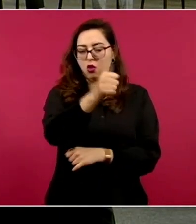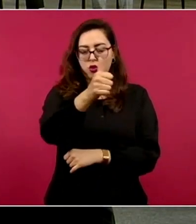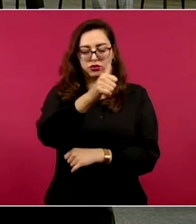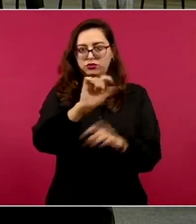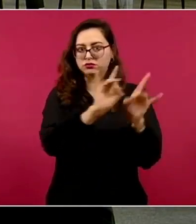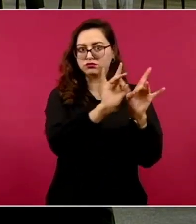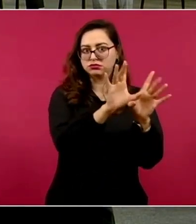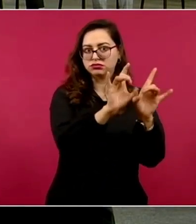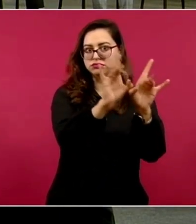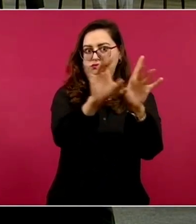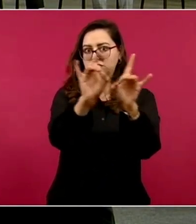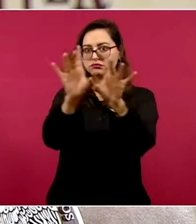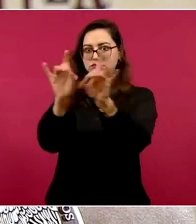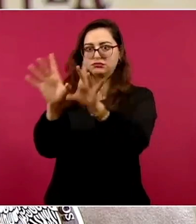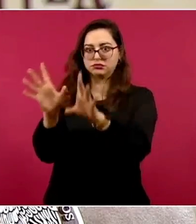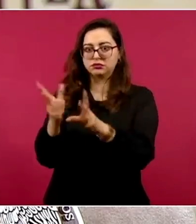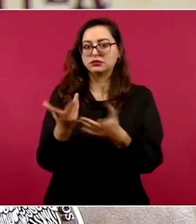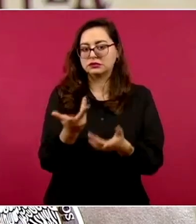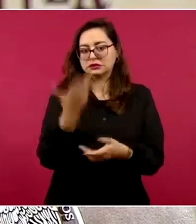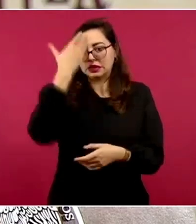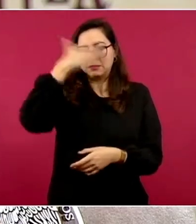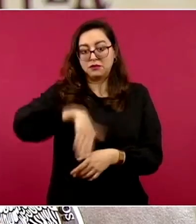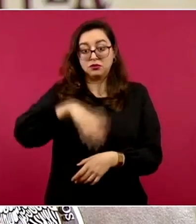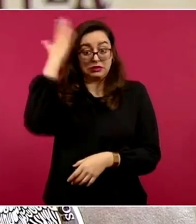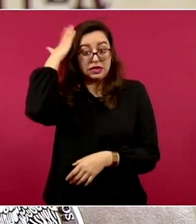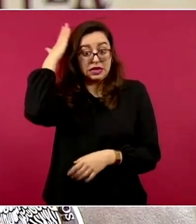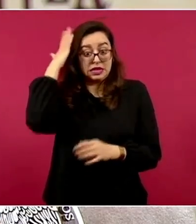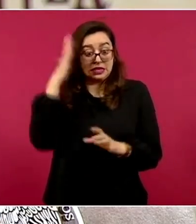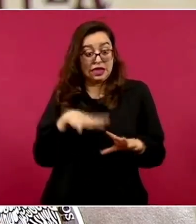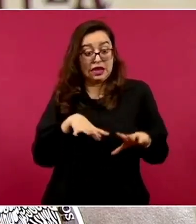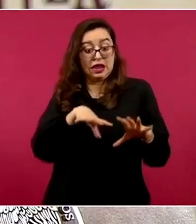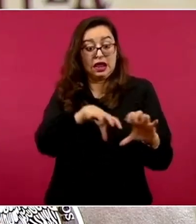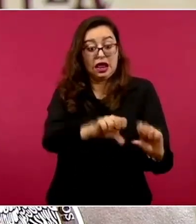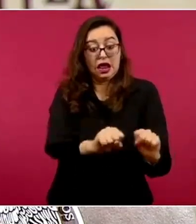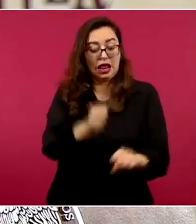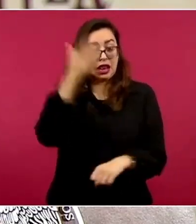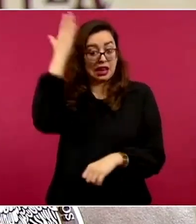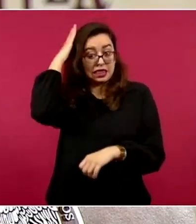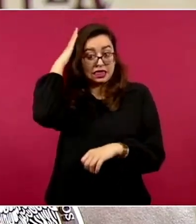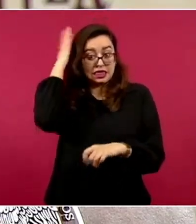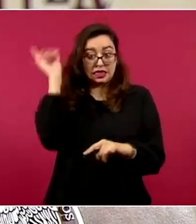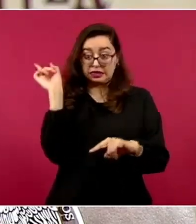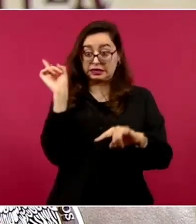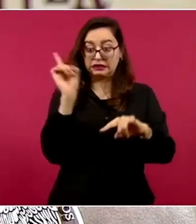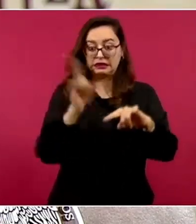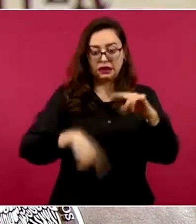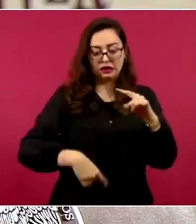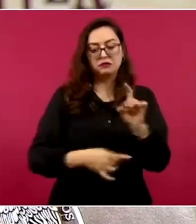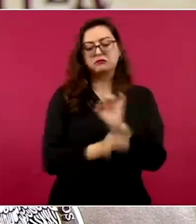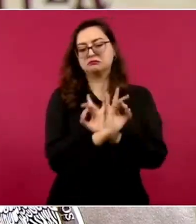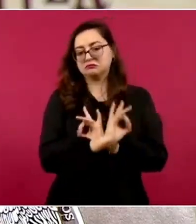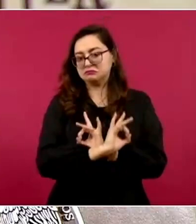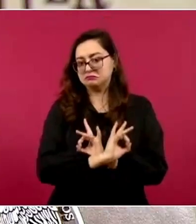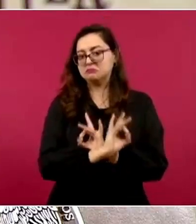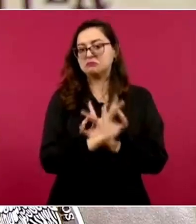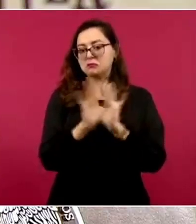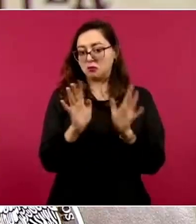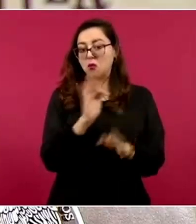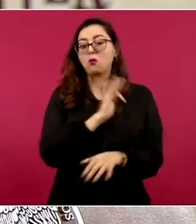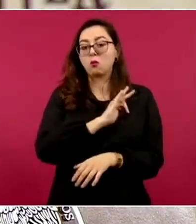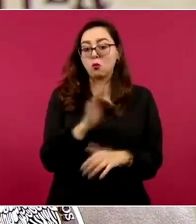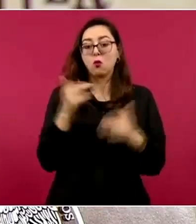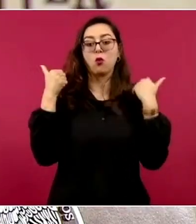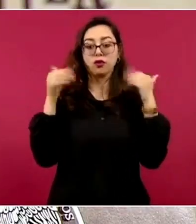pasa, pero no prevemos que vaya a haber alguna circunstancia. Yo lo mencioné, ahorita